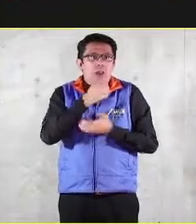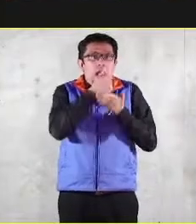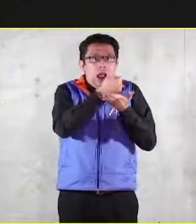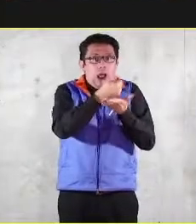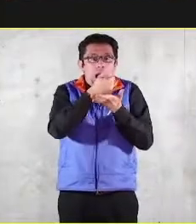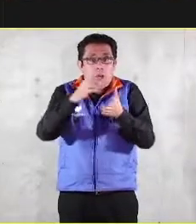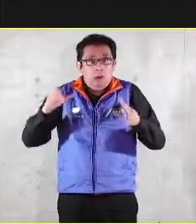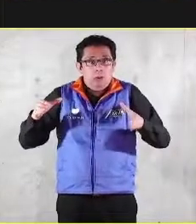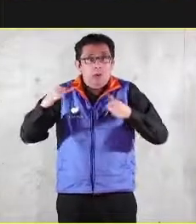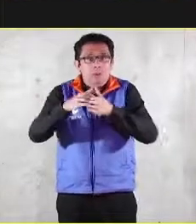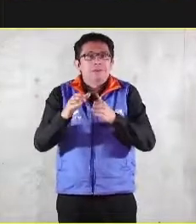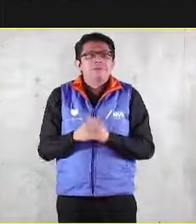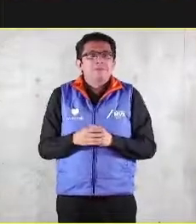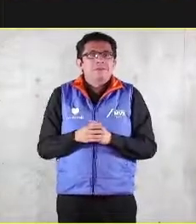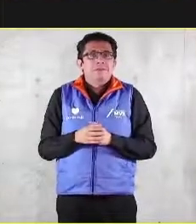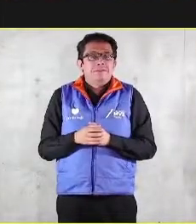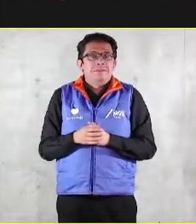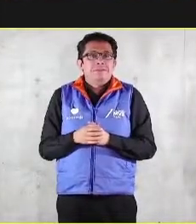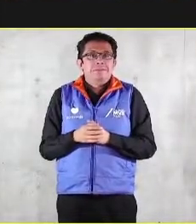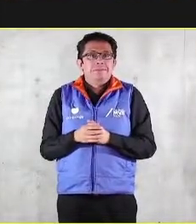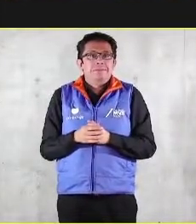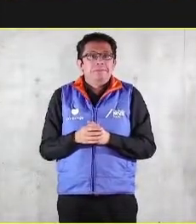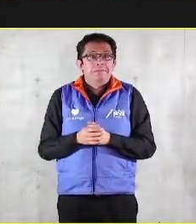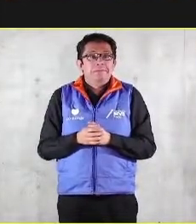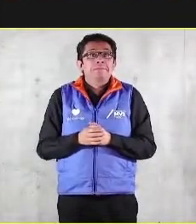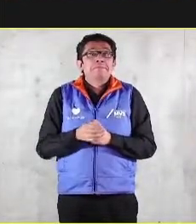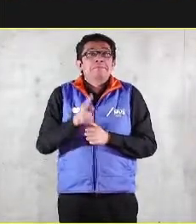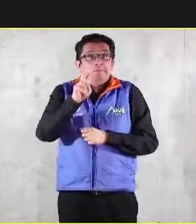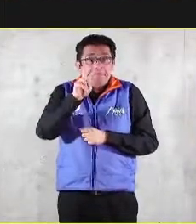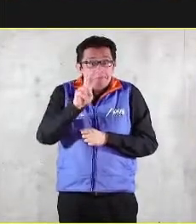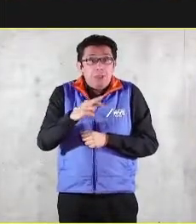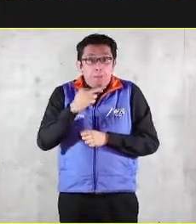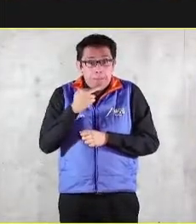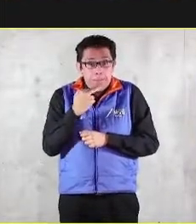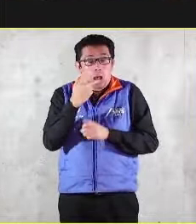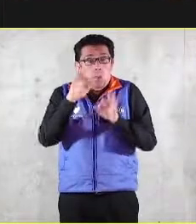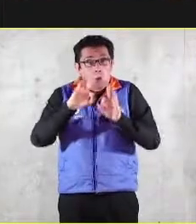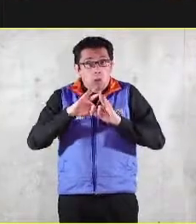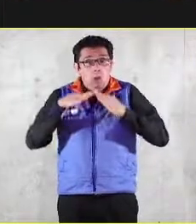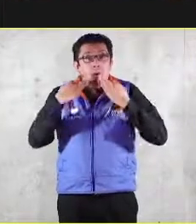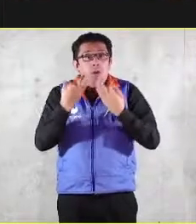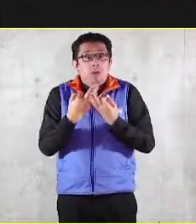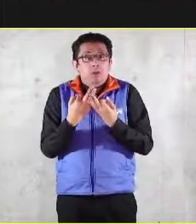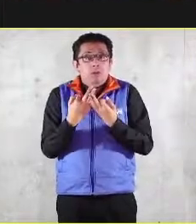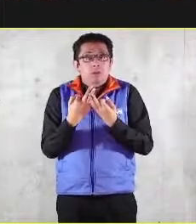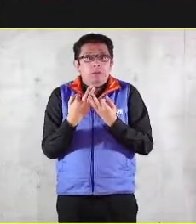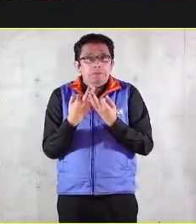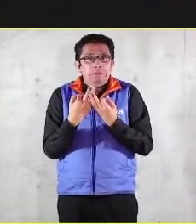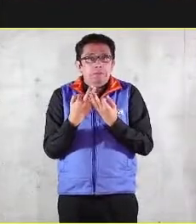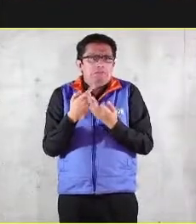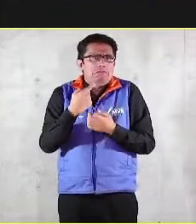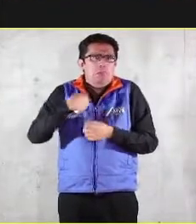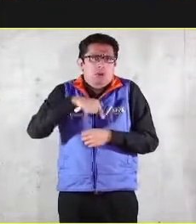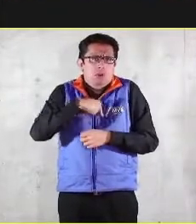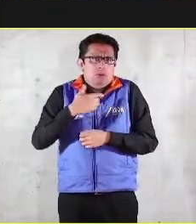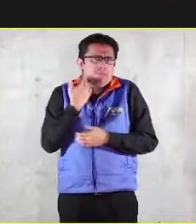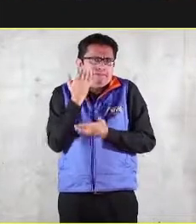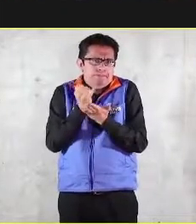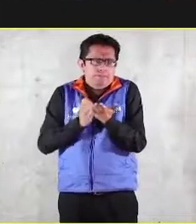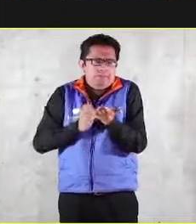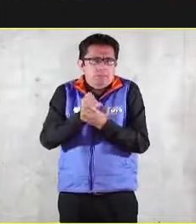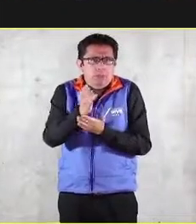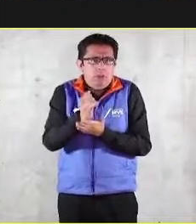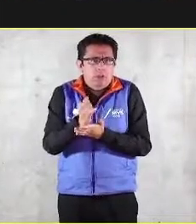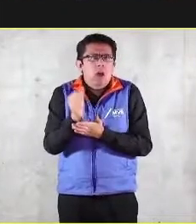Y de hecho, se dice así, de una mejor manera incluso si así decidiéramos hacerlo. Bueno,